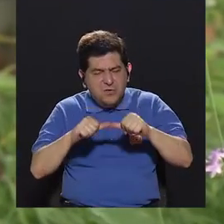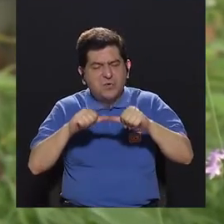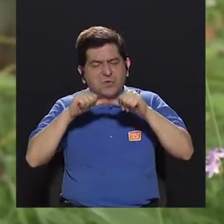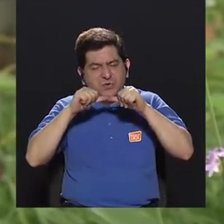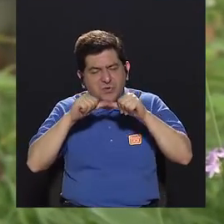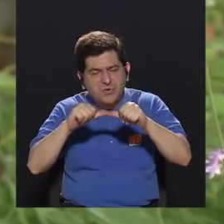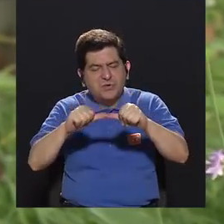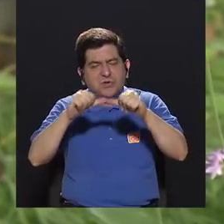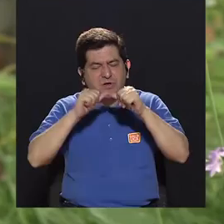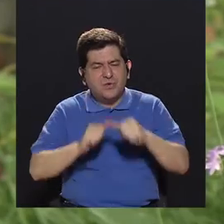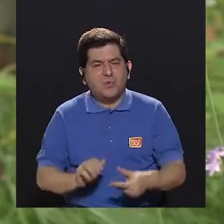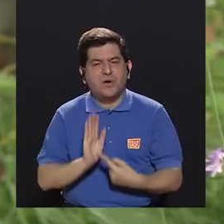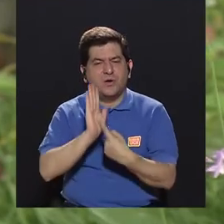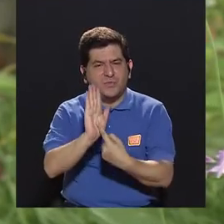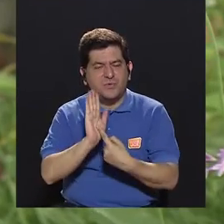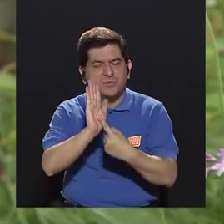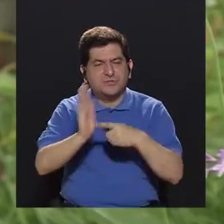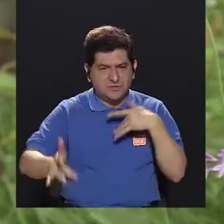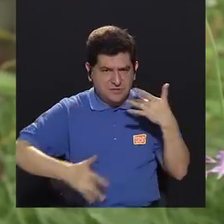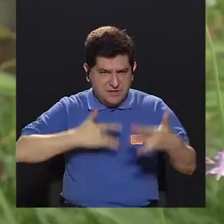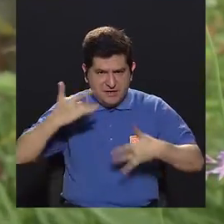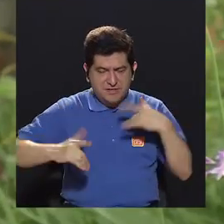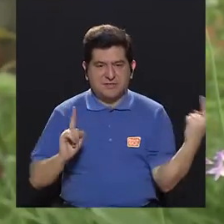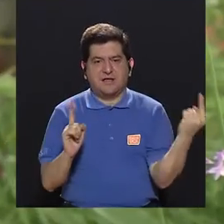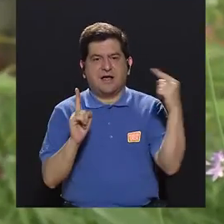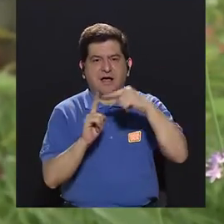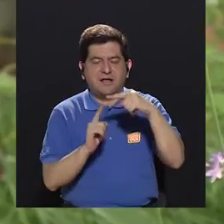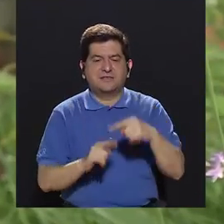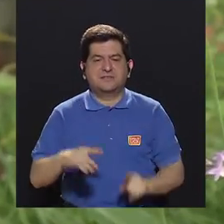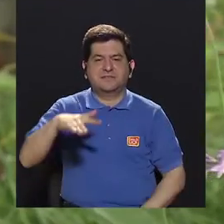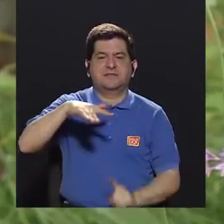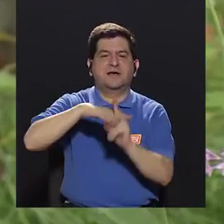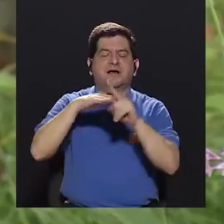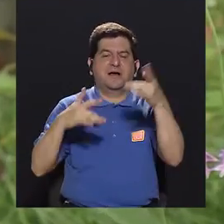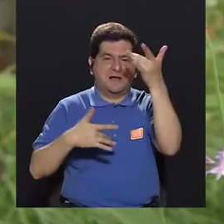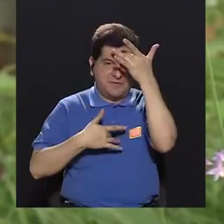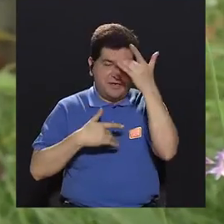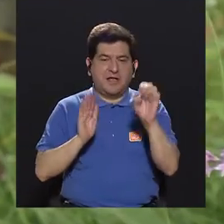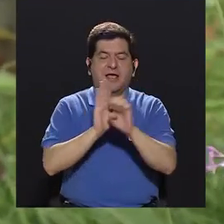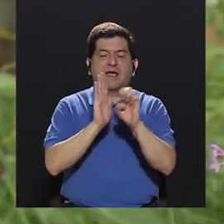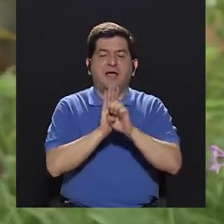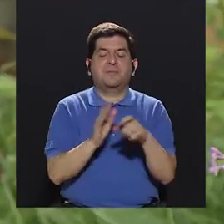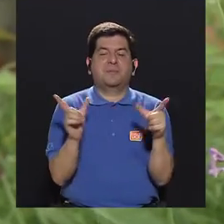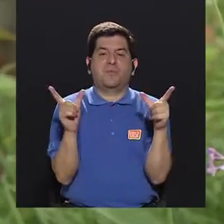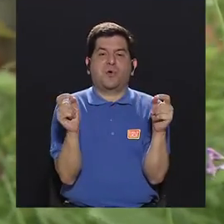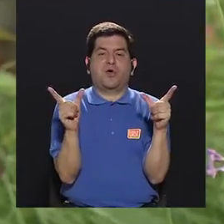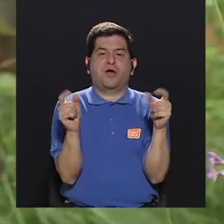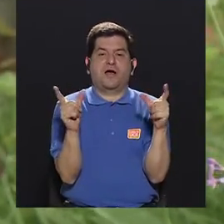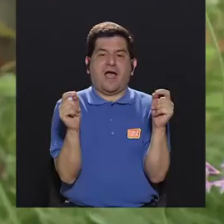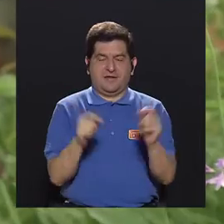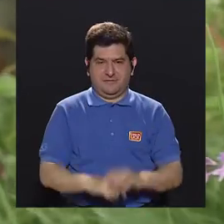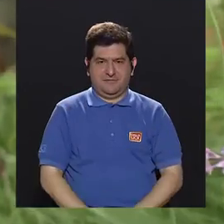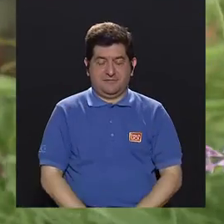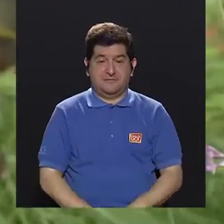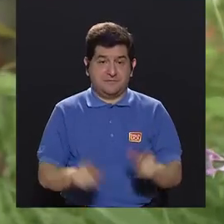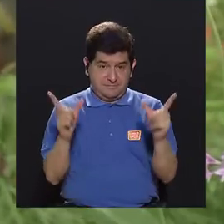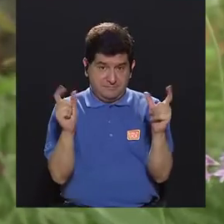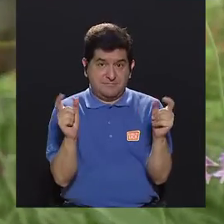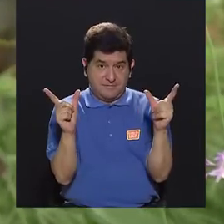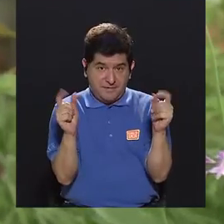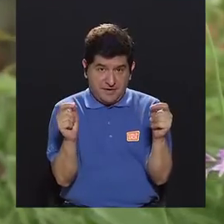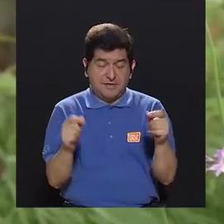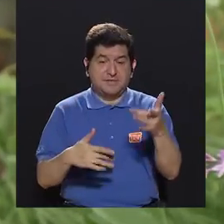se sigue ahí manifestando y manifestando hasta que llega la enfermedad, enfermedades como el cáncer, por ejemplo. El cáncer es una de las